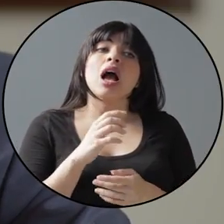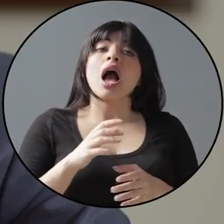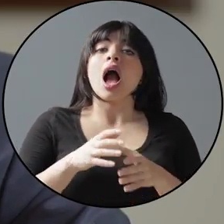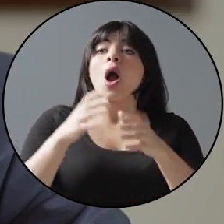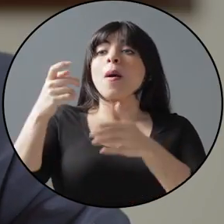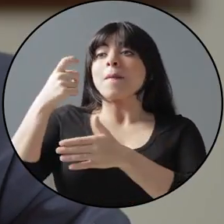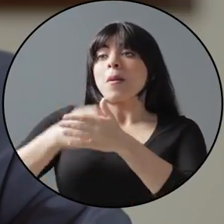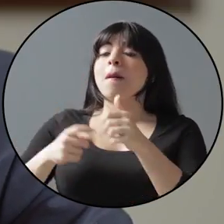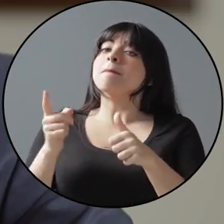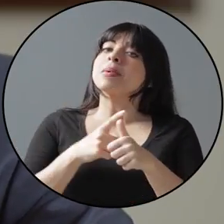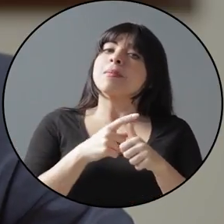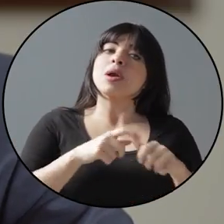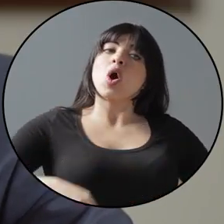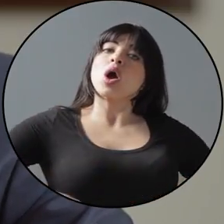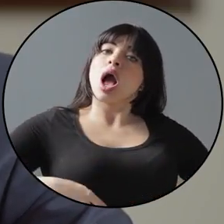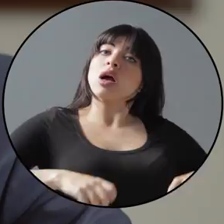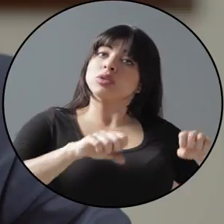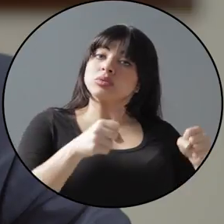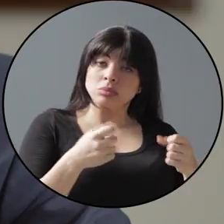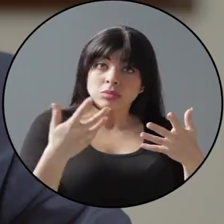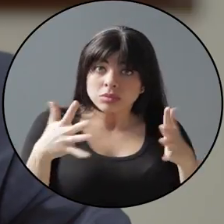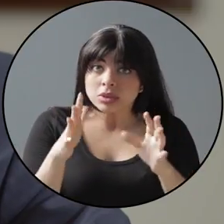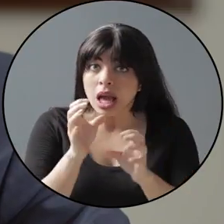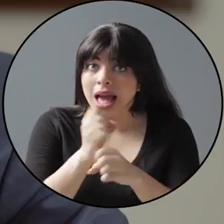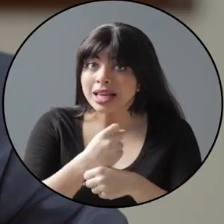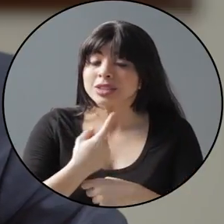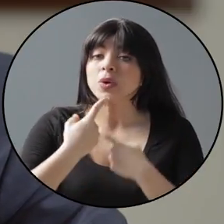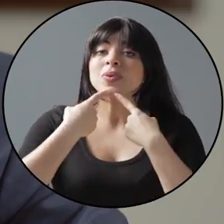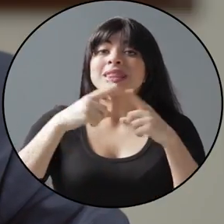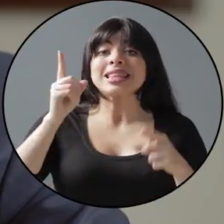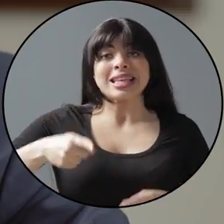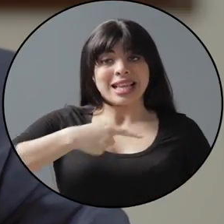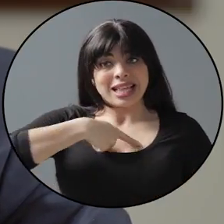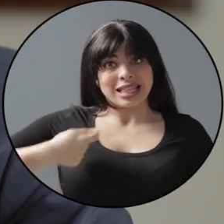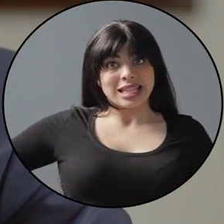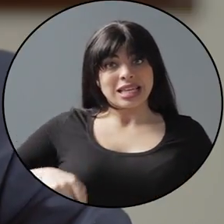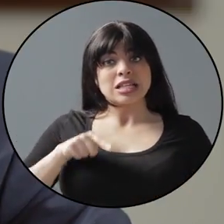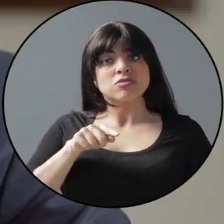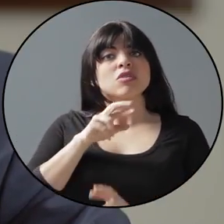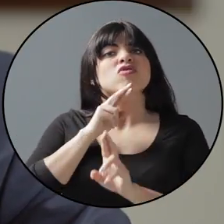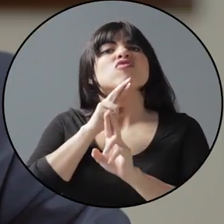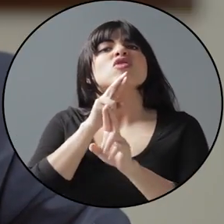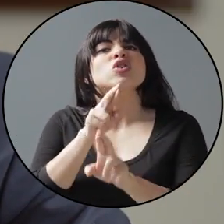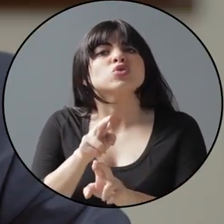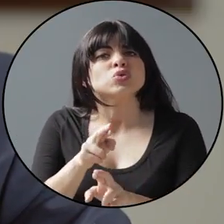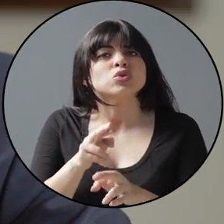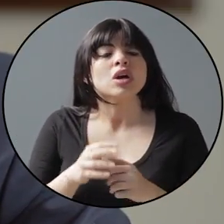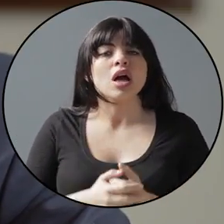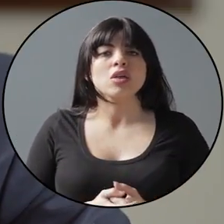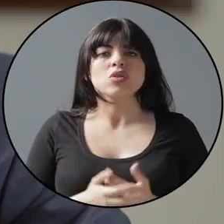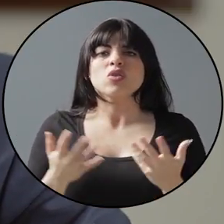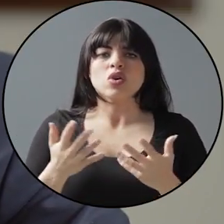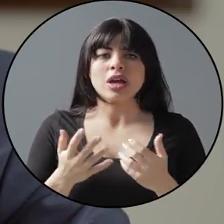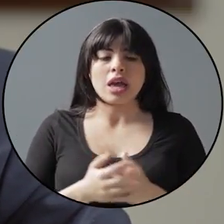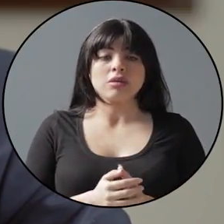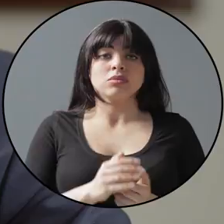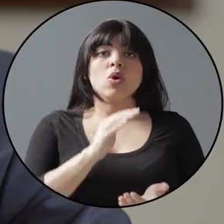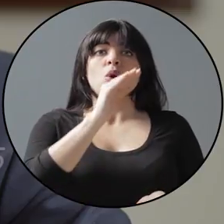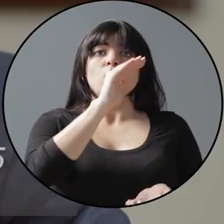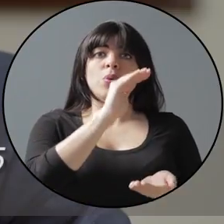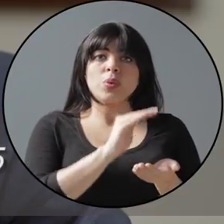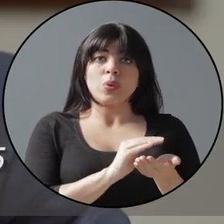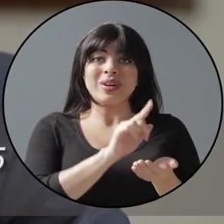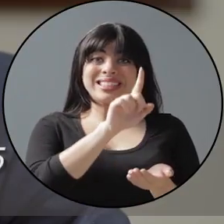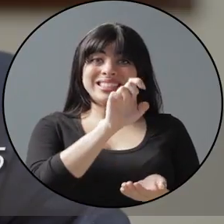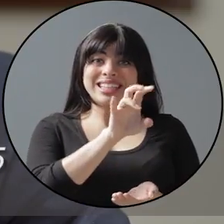debe reducir gastos. También lo hemos hecho. Emitimos una directriz que dio como resultados entre otros. Se